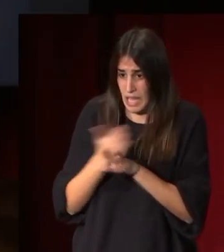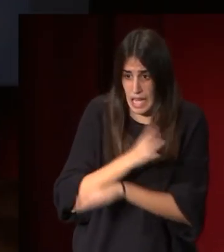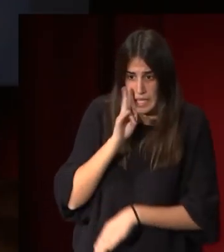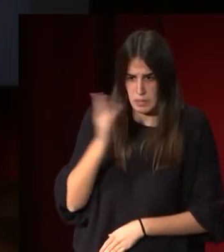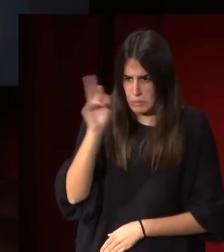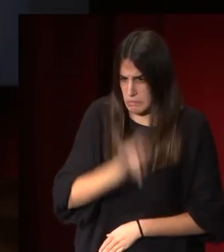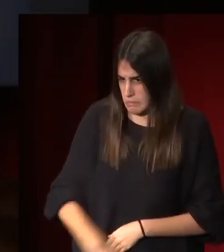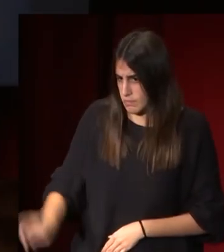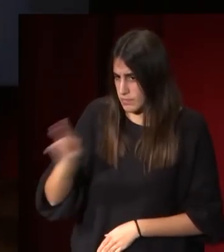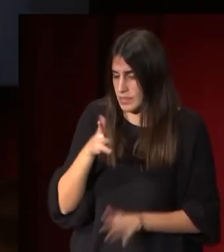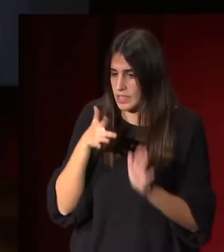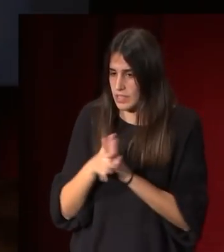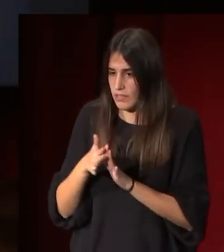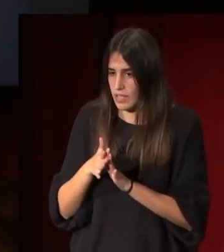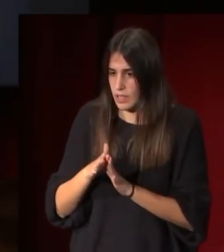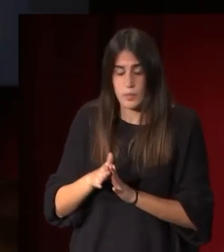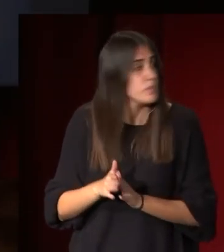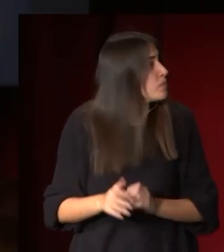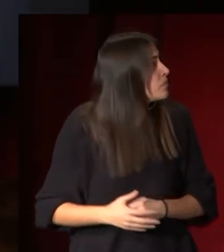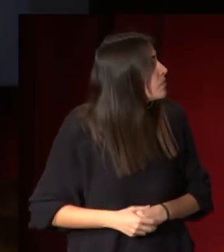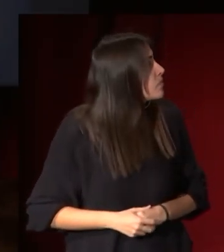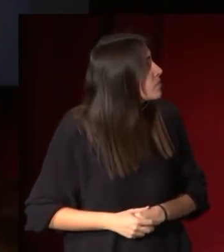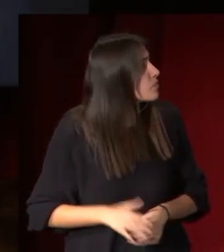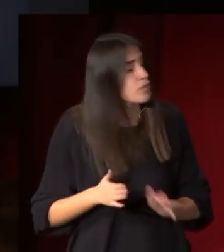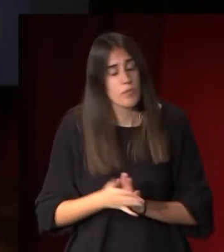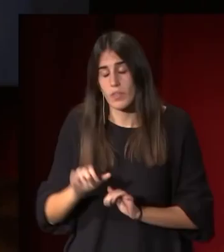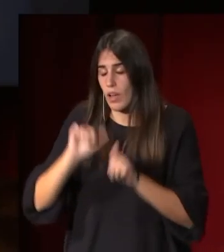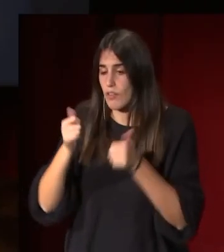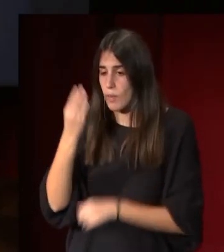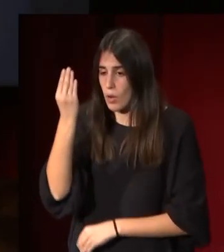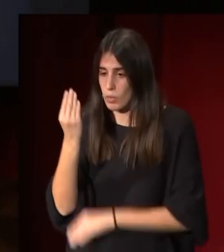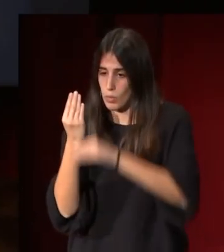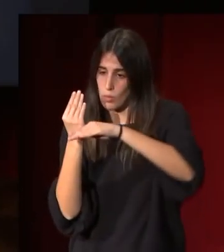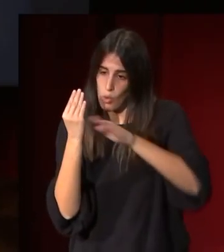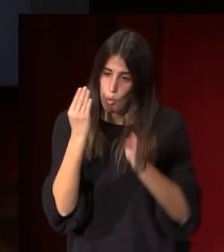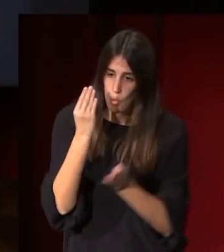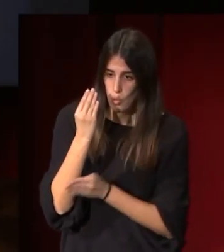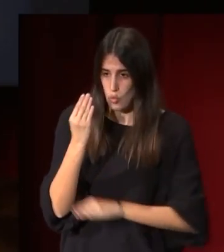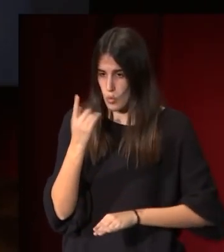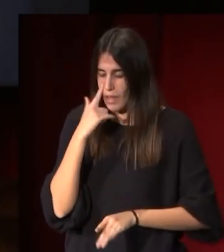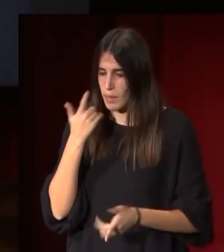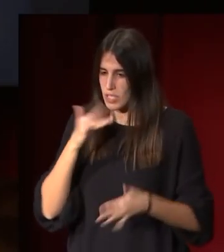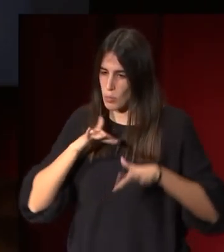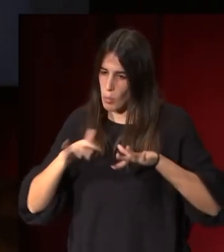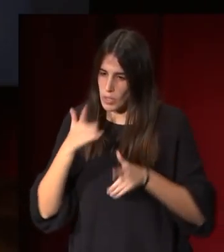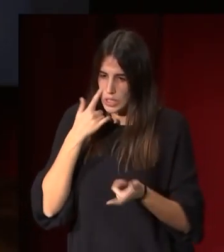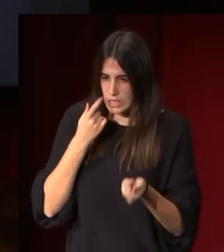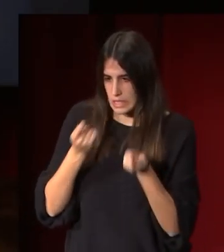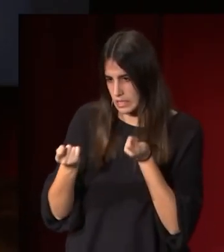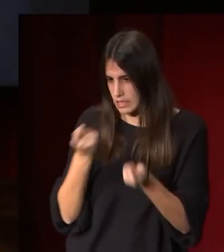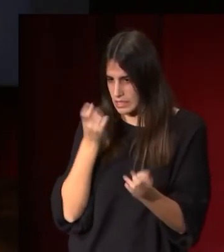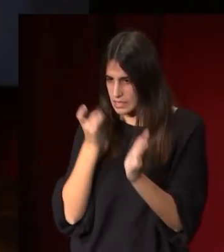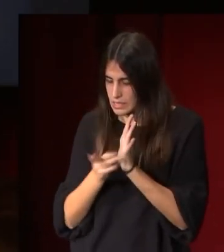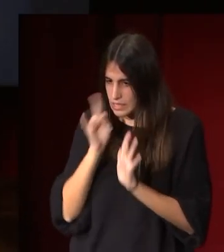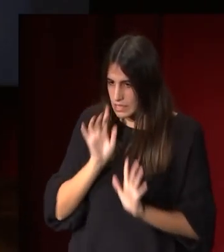esa curva praxiteliana ese ligero movimiento muy sutil y muy controlado ese perfecto